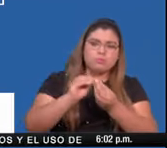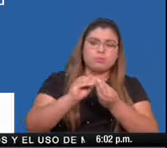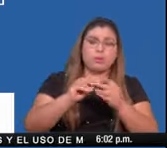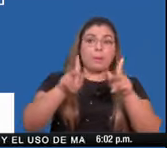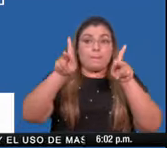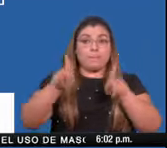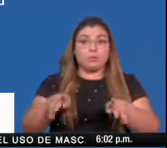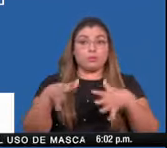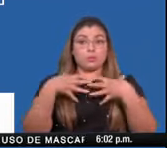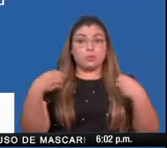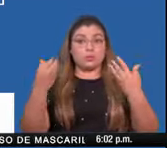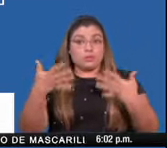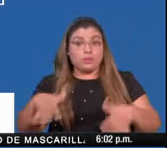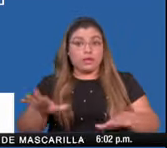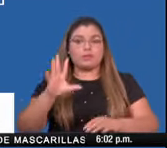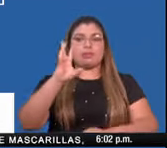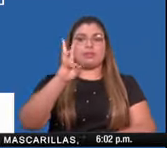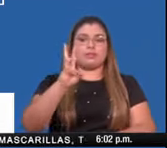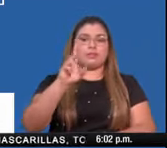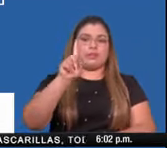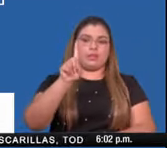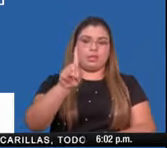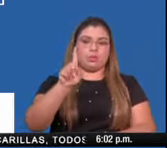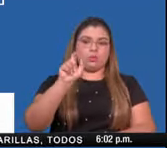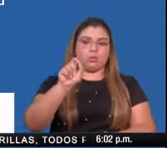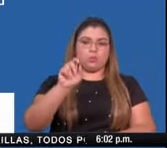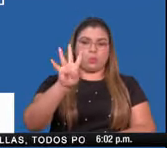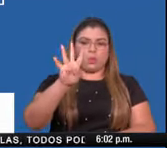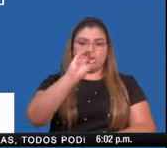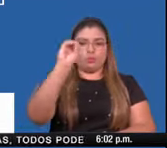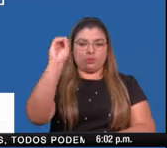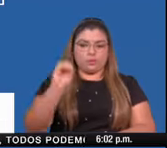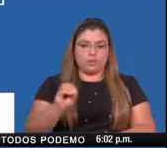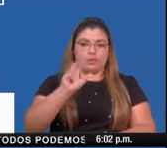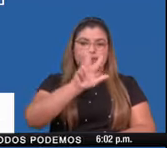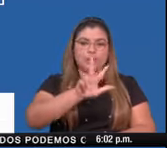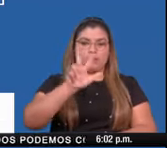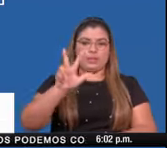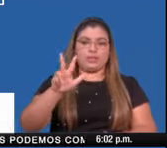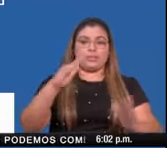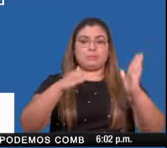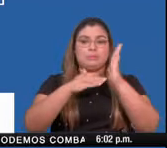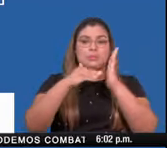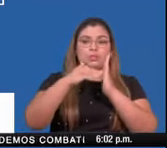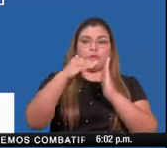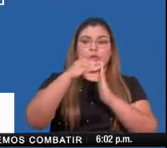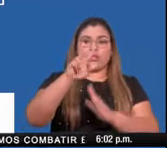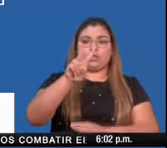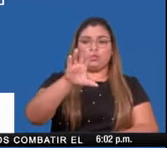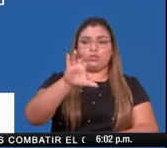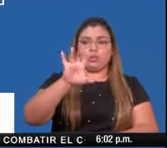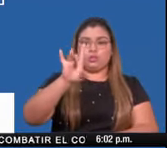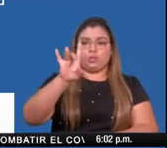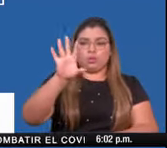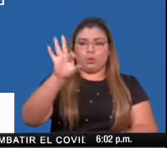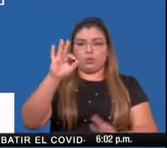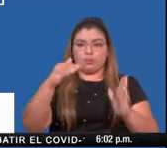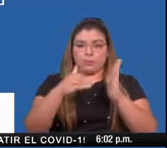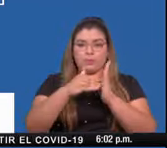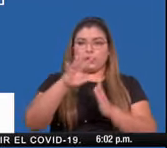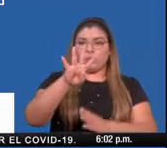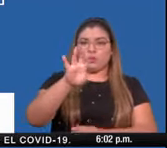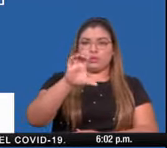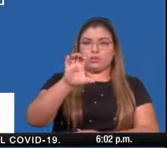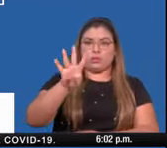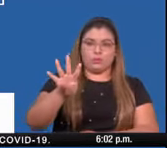.4%, 33.289.404